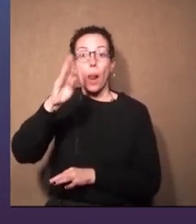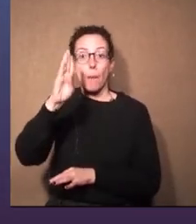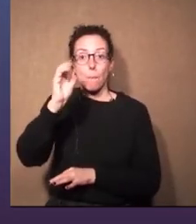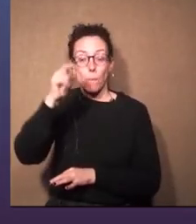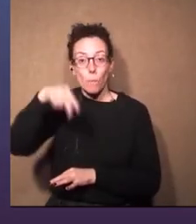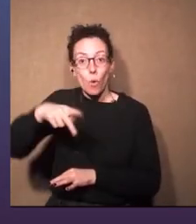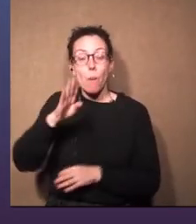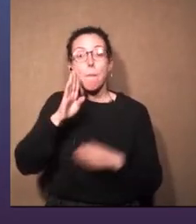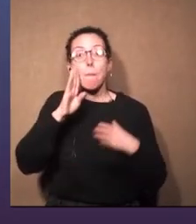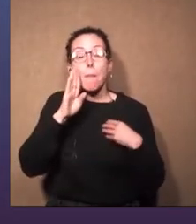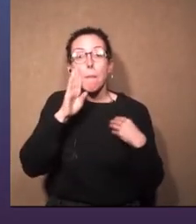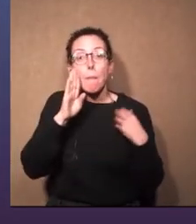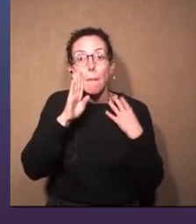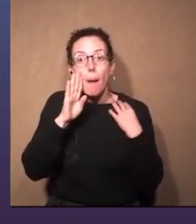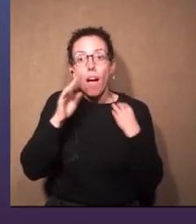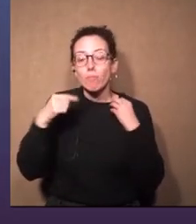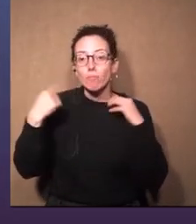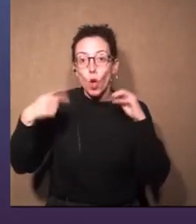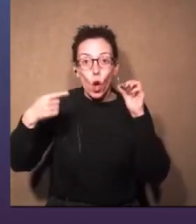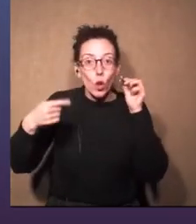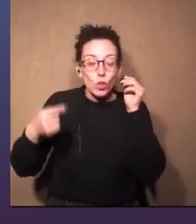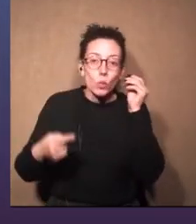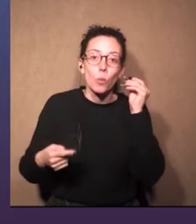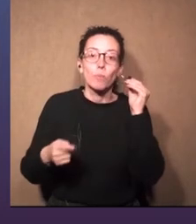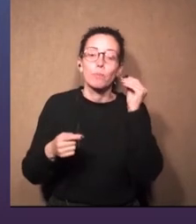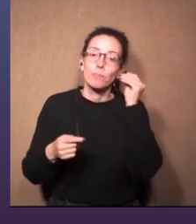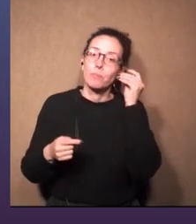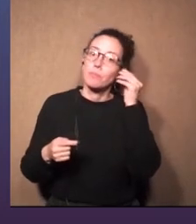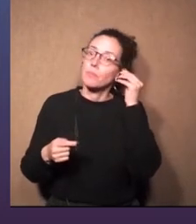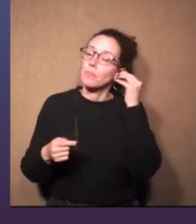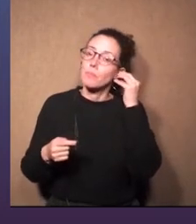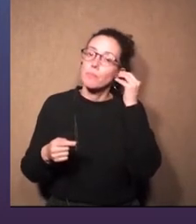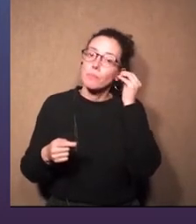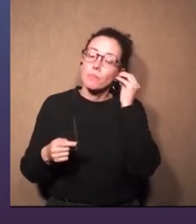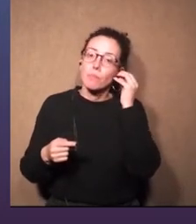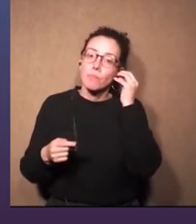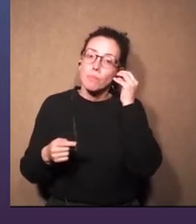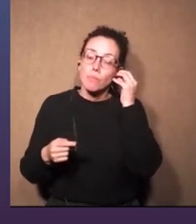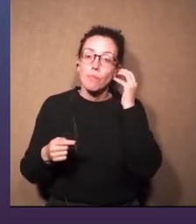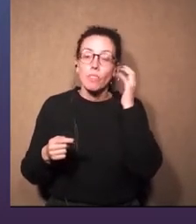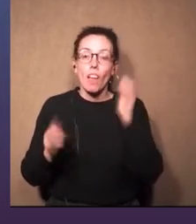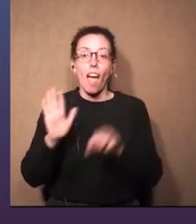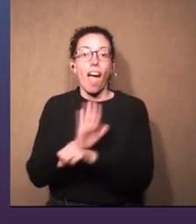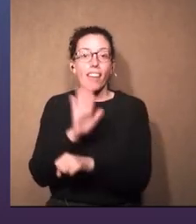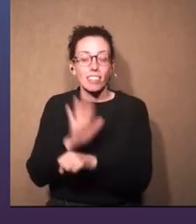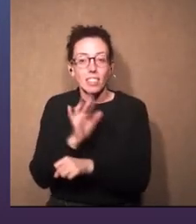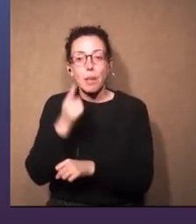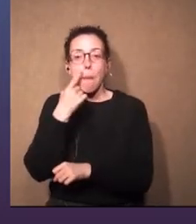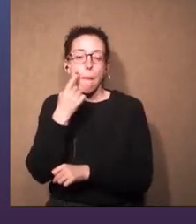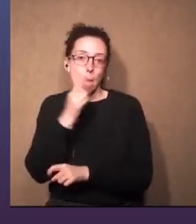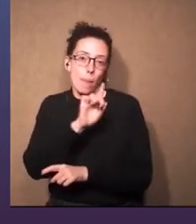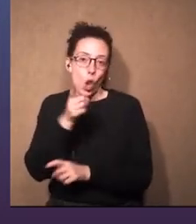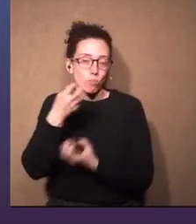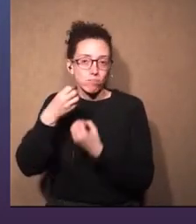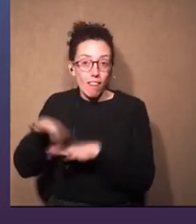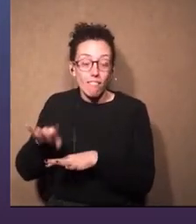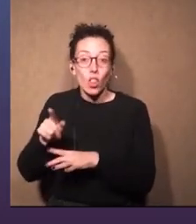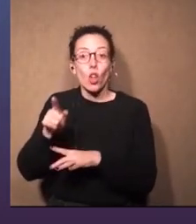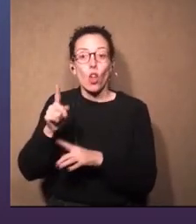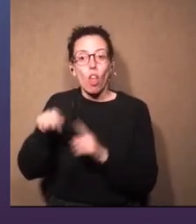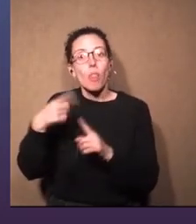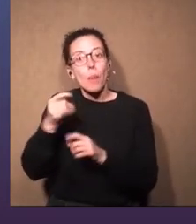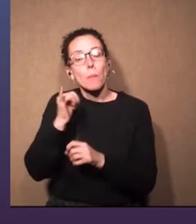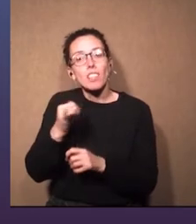y bueno, mi vieja se fue actriz y siguió actuando, papá no, papá dejó